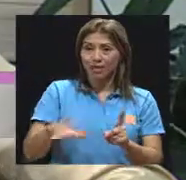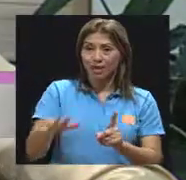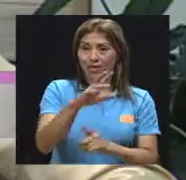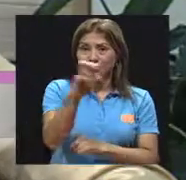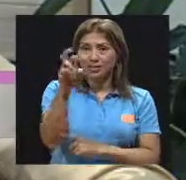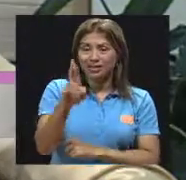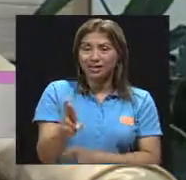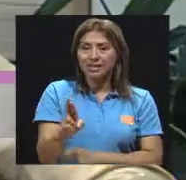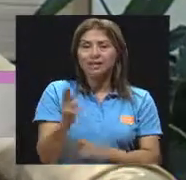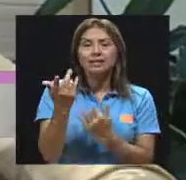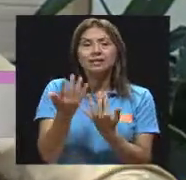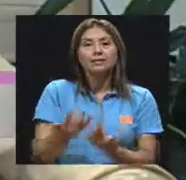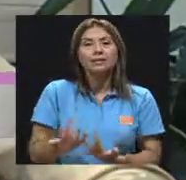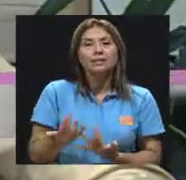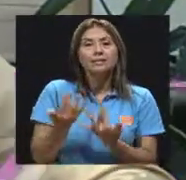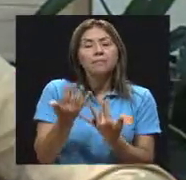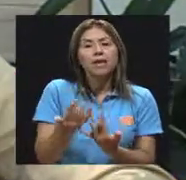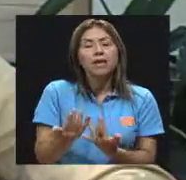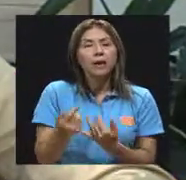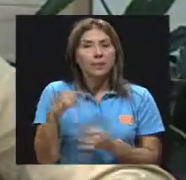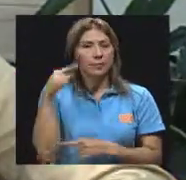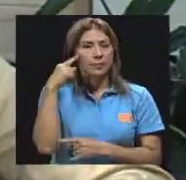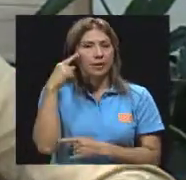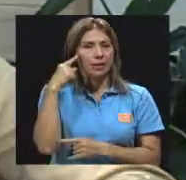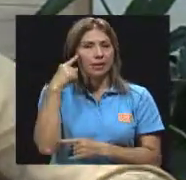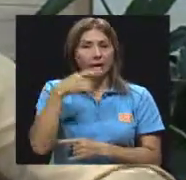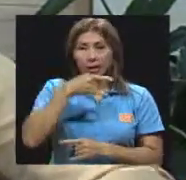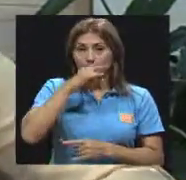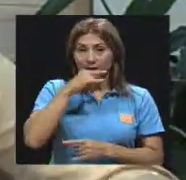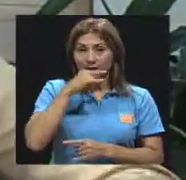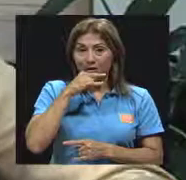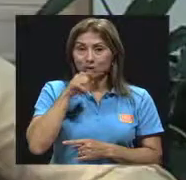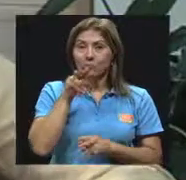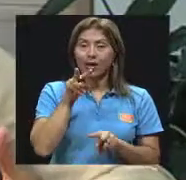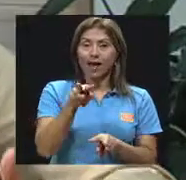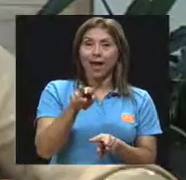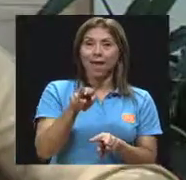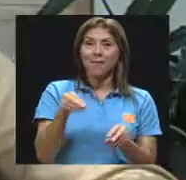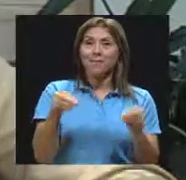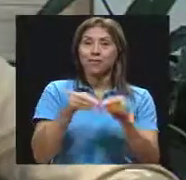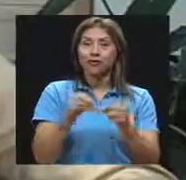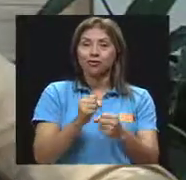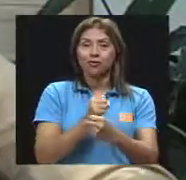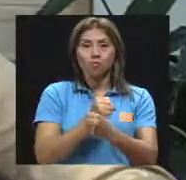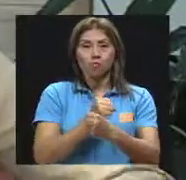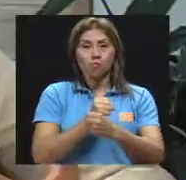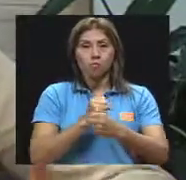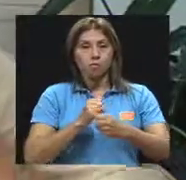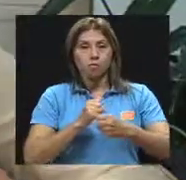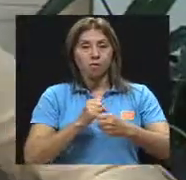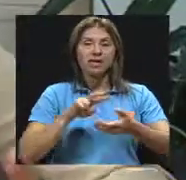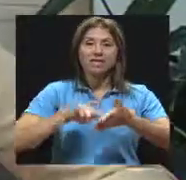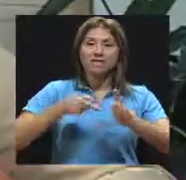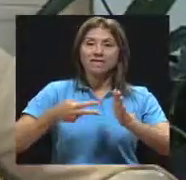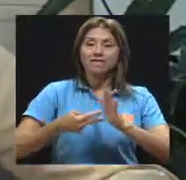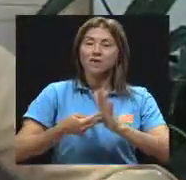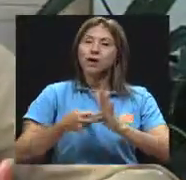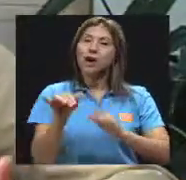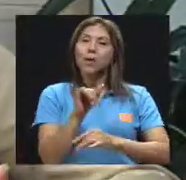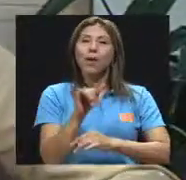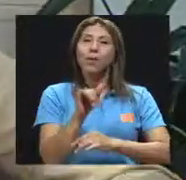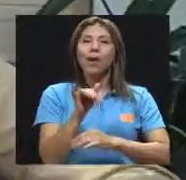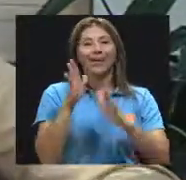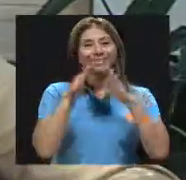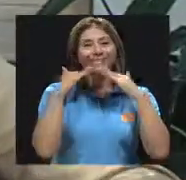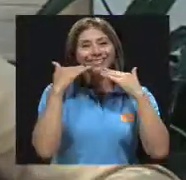es que los niños entre más gorditos son como el gordito feliz, ¿verdad? Esa tendencia o esa percepción.